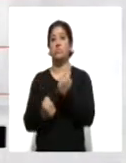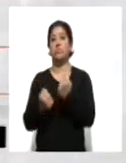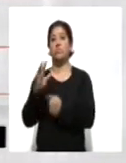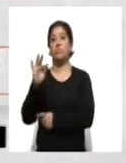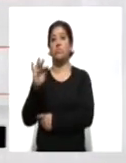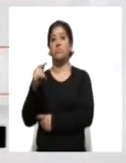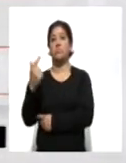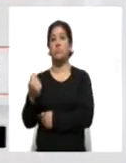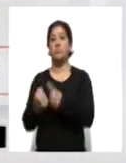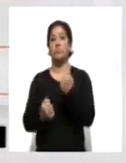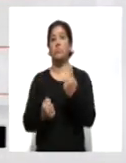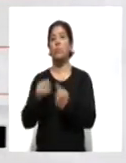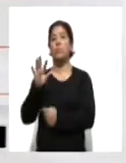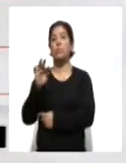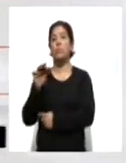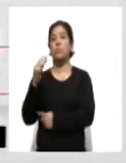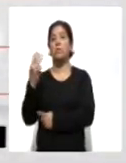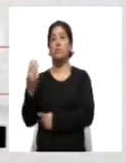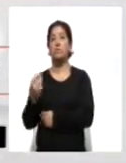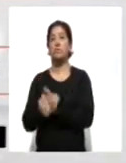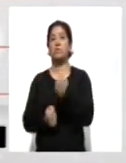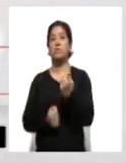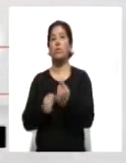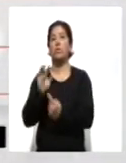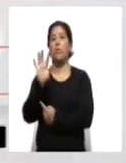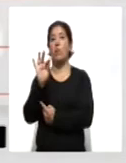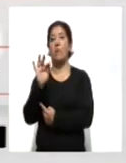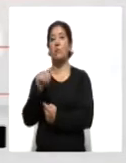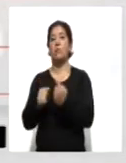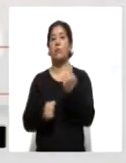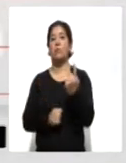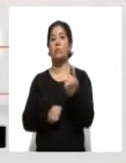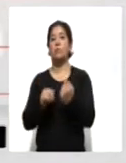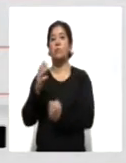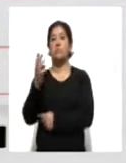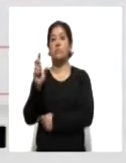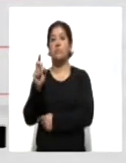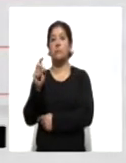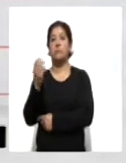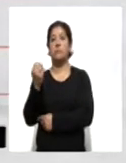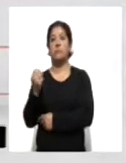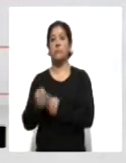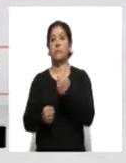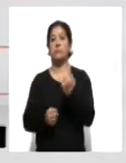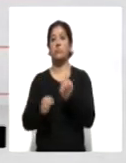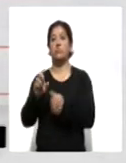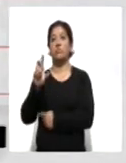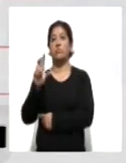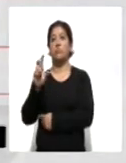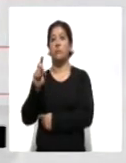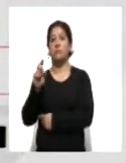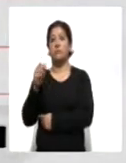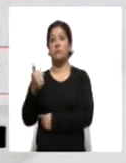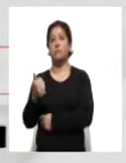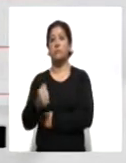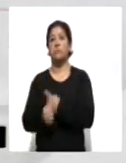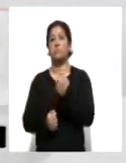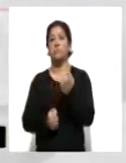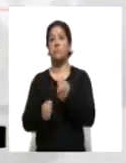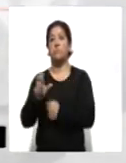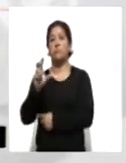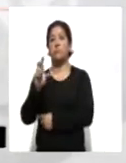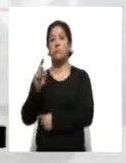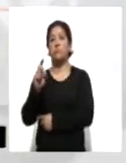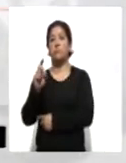Tocatlán 47, Acuamanala 43, Ayocomanitla 40, Alzayanca 39, Zitlaltepec 36, San